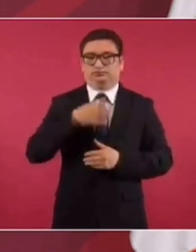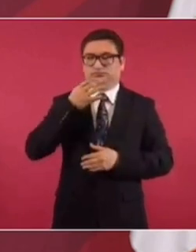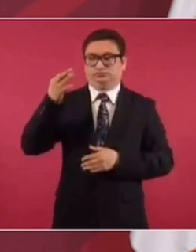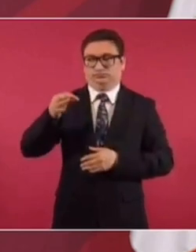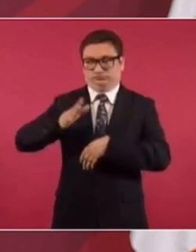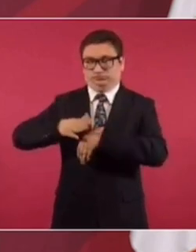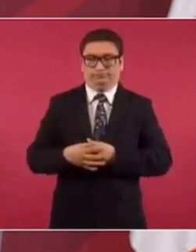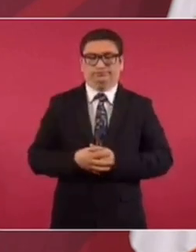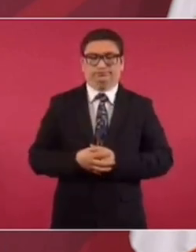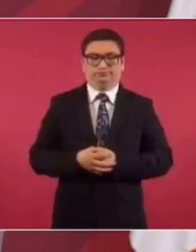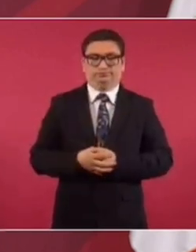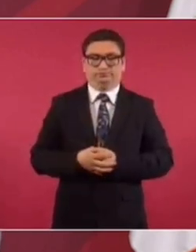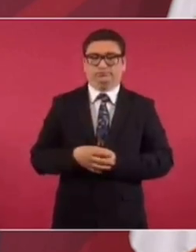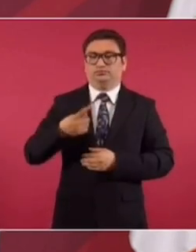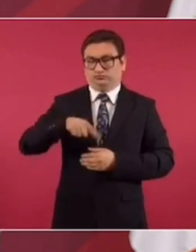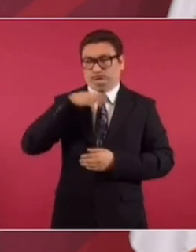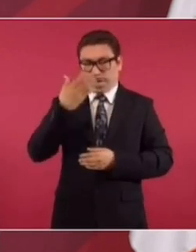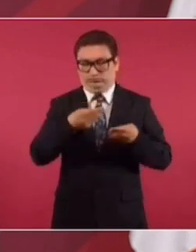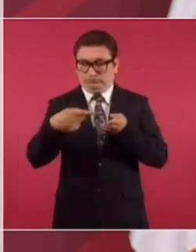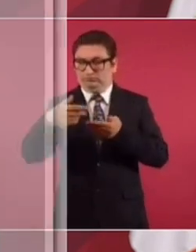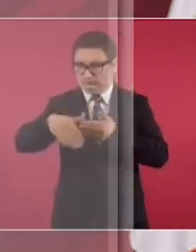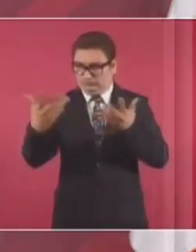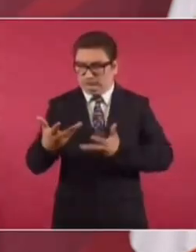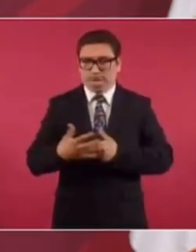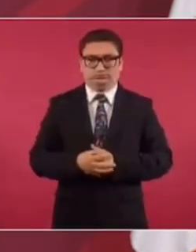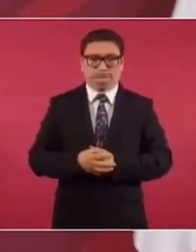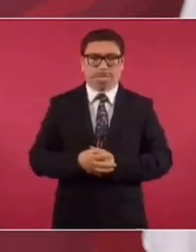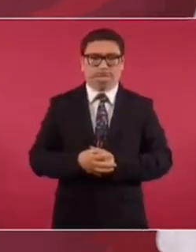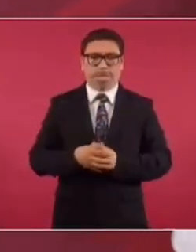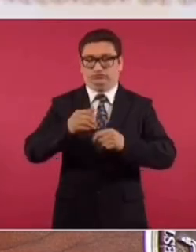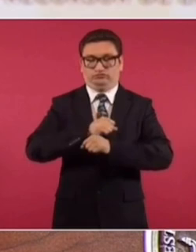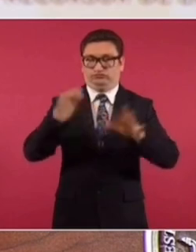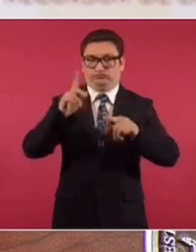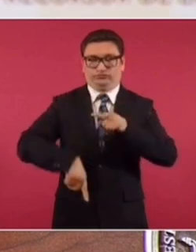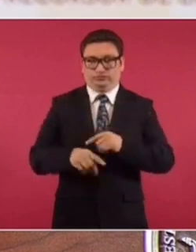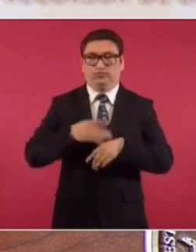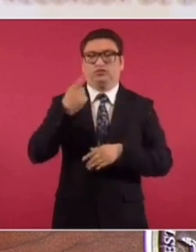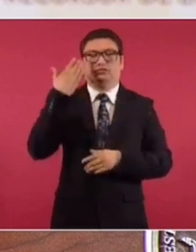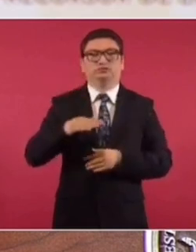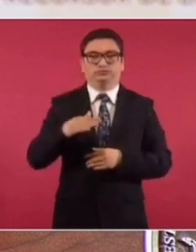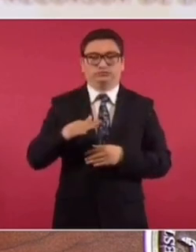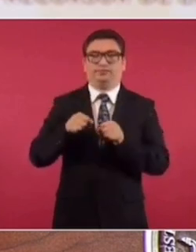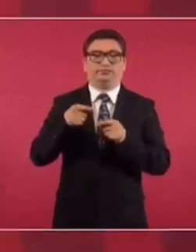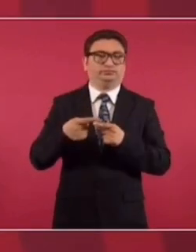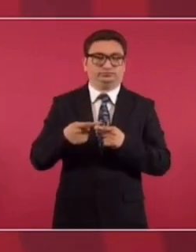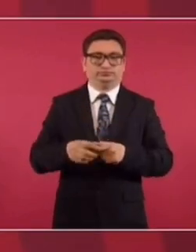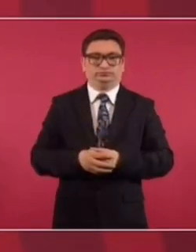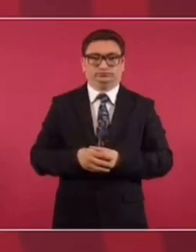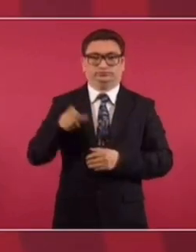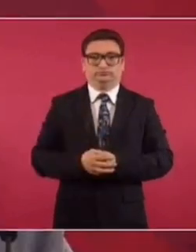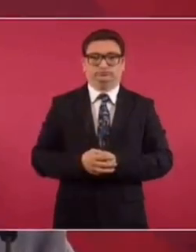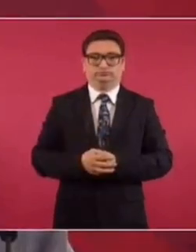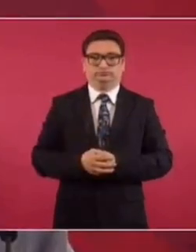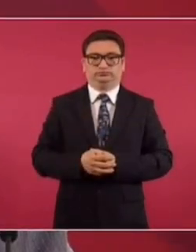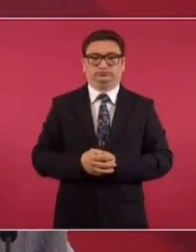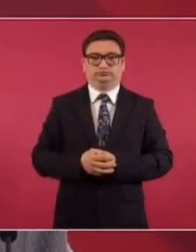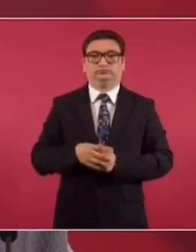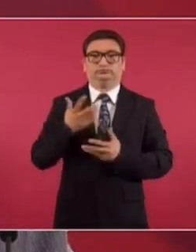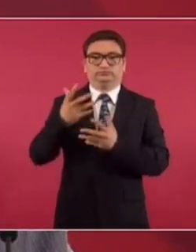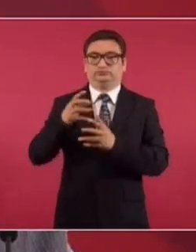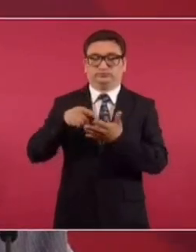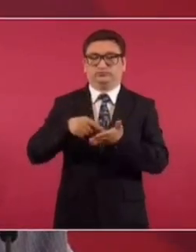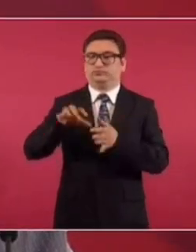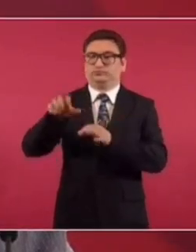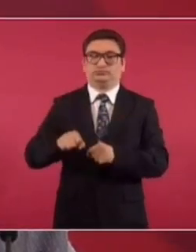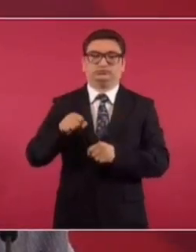plantea al fiscal y queremos que se actúe, pero que se actúe ya, porque estaba de por medio de tener al procurador y estaba de por